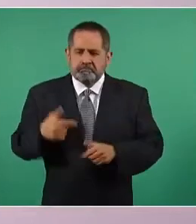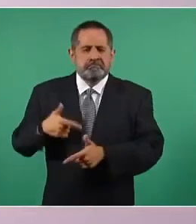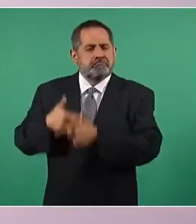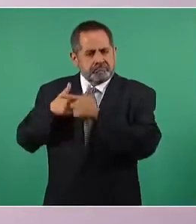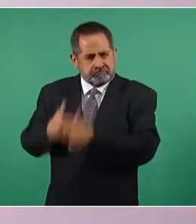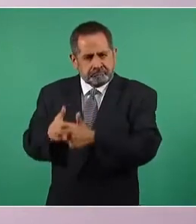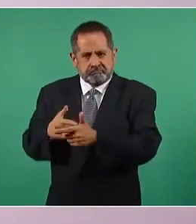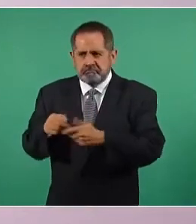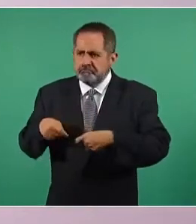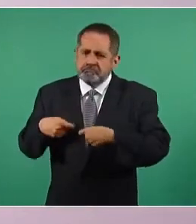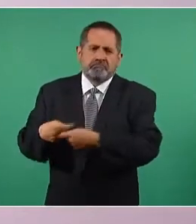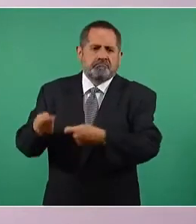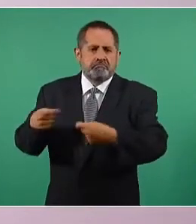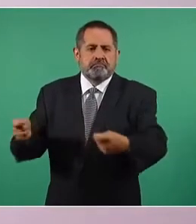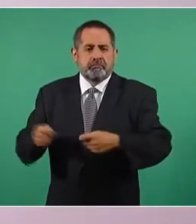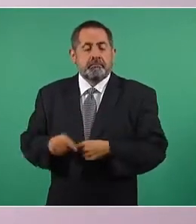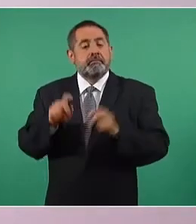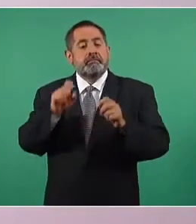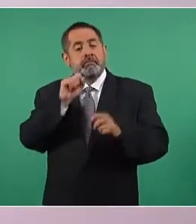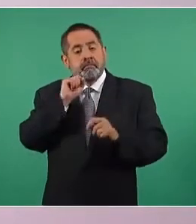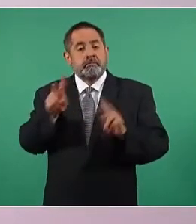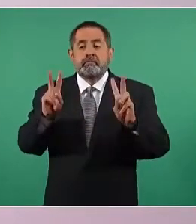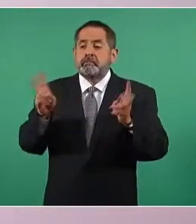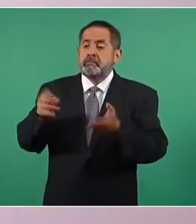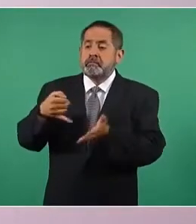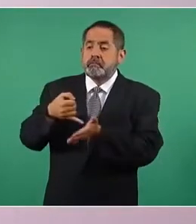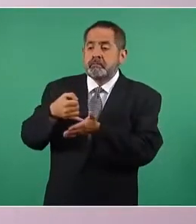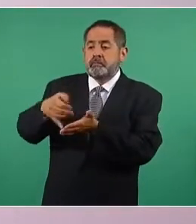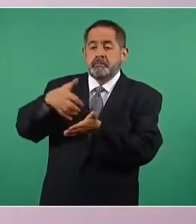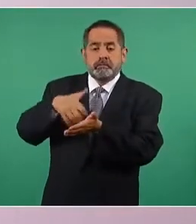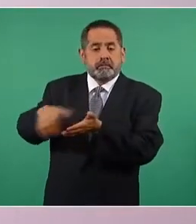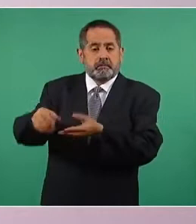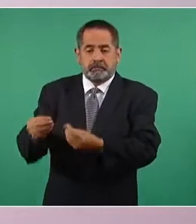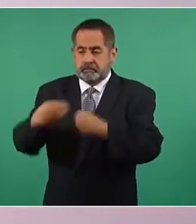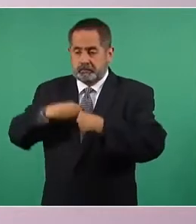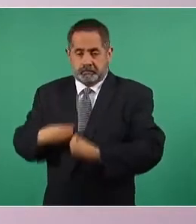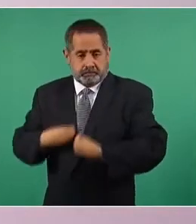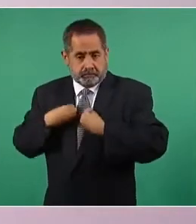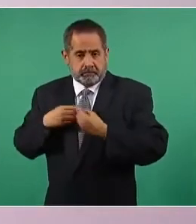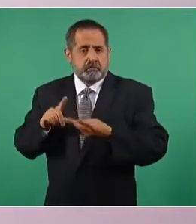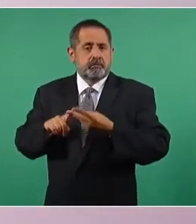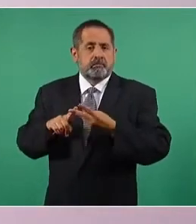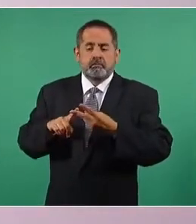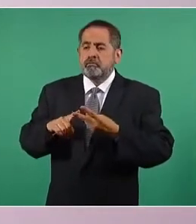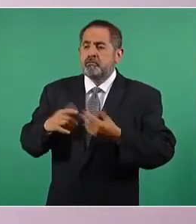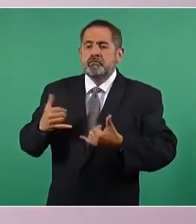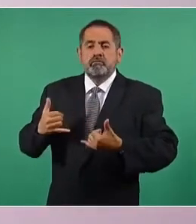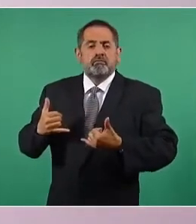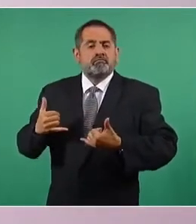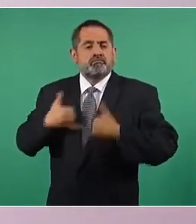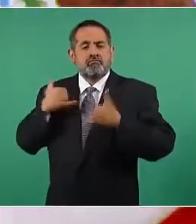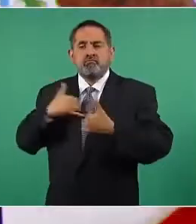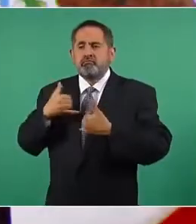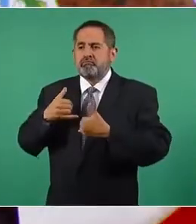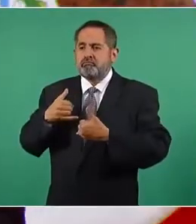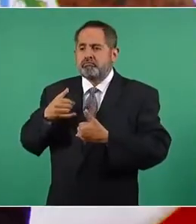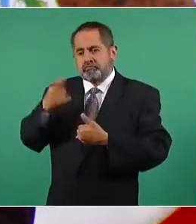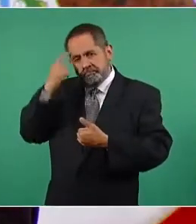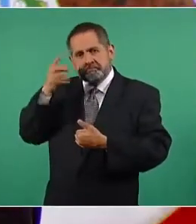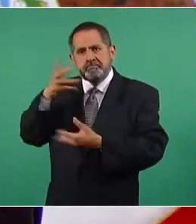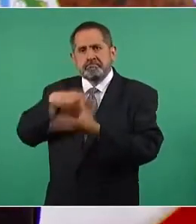el programa Sembrando Vida, ni el de jóvenes construyendo el futuro,